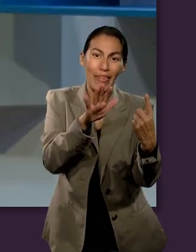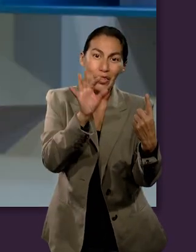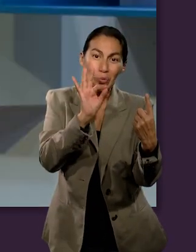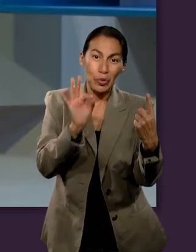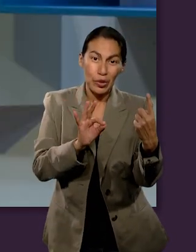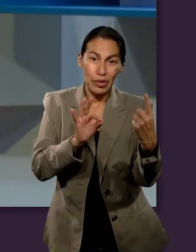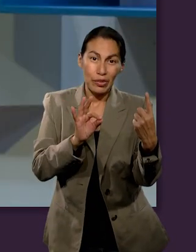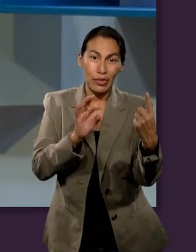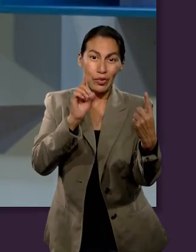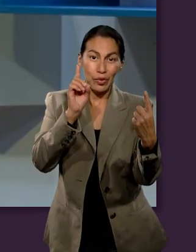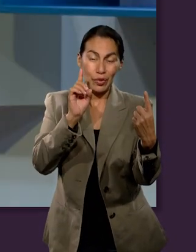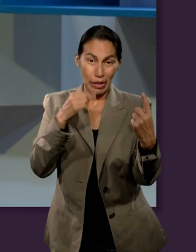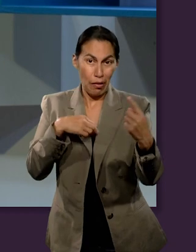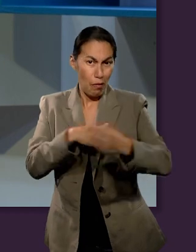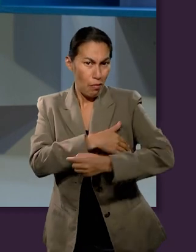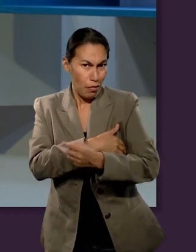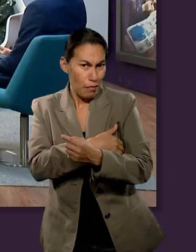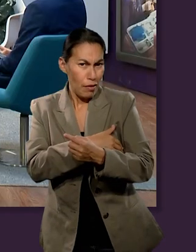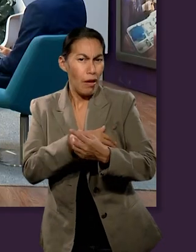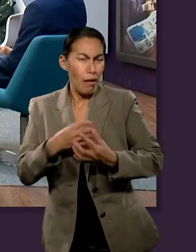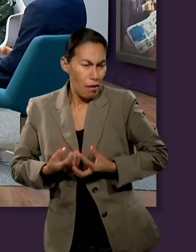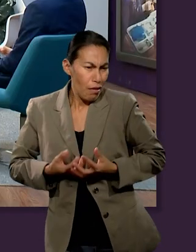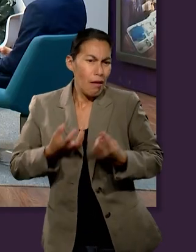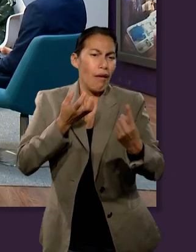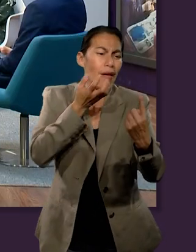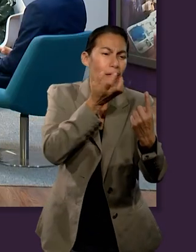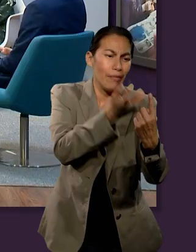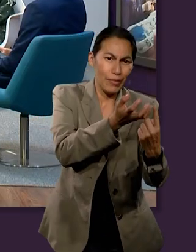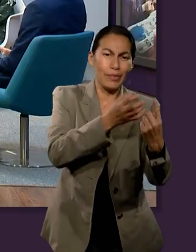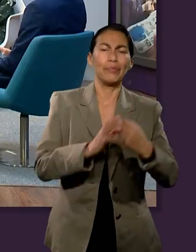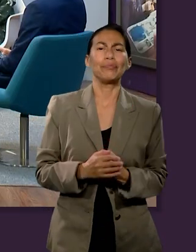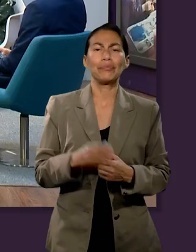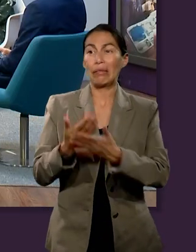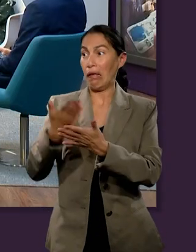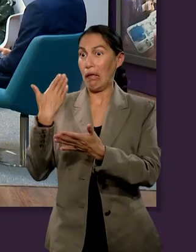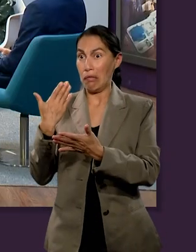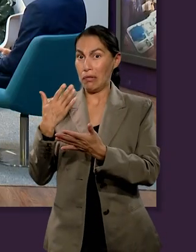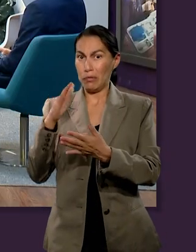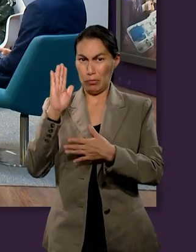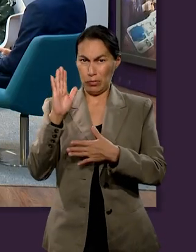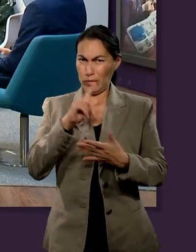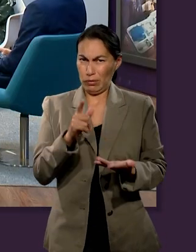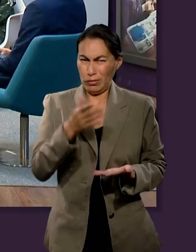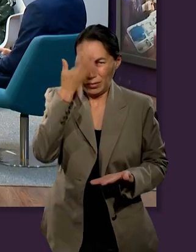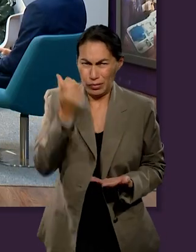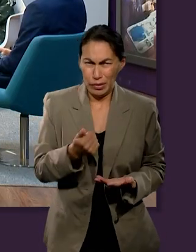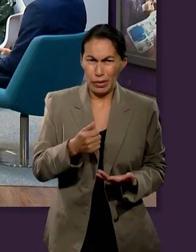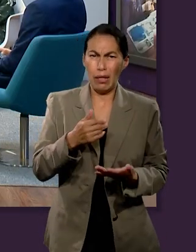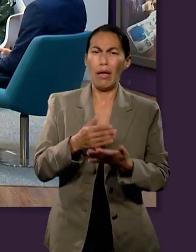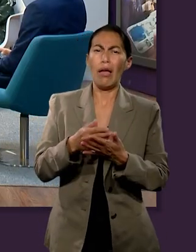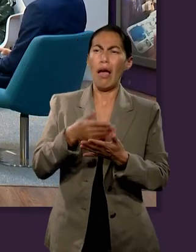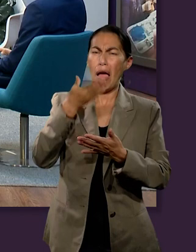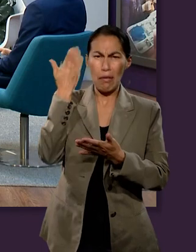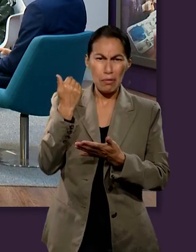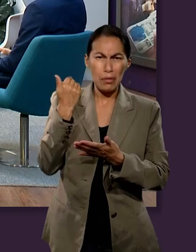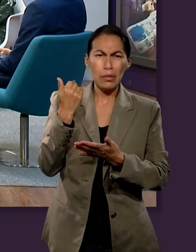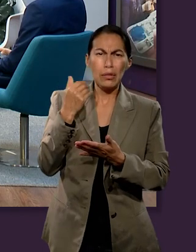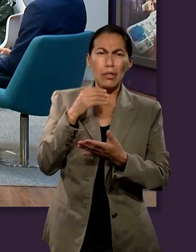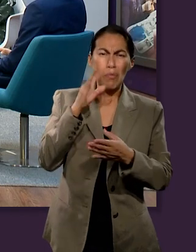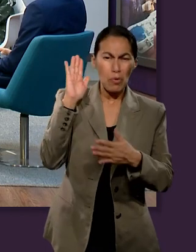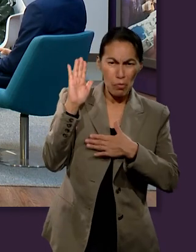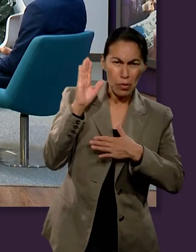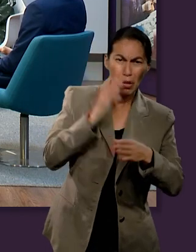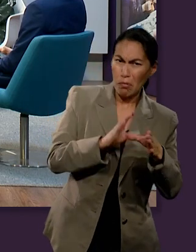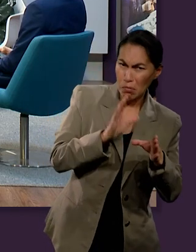diezmos de lo que tenía. Y es importante porque en ese momento no existía la nación judía como tal. Es más, a Abraham se le había hecho la